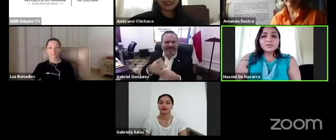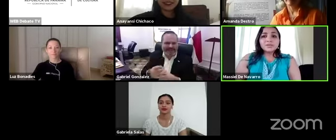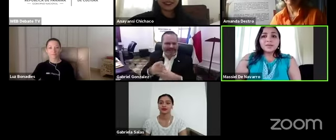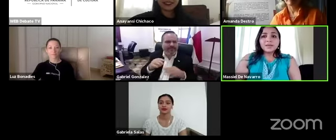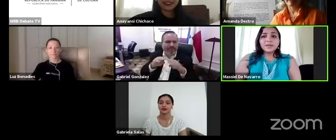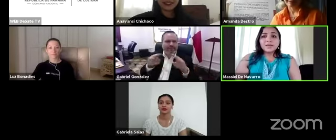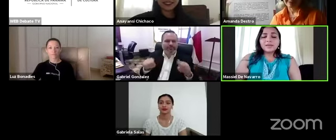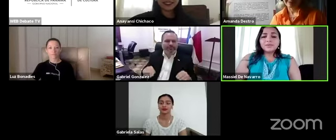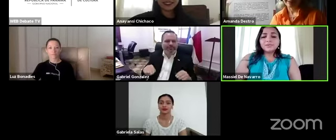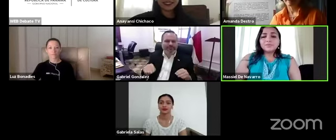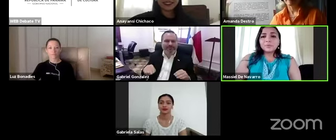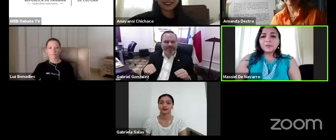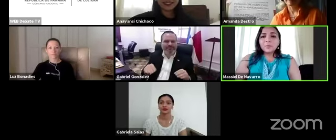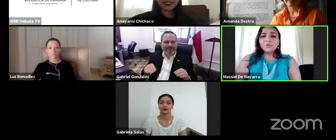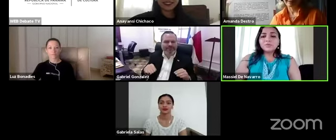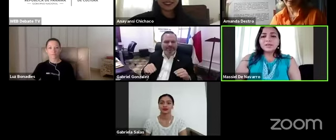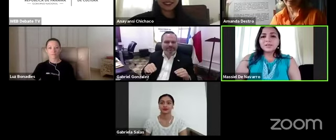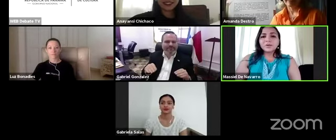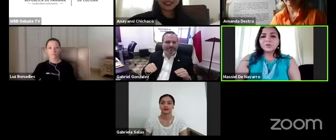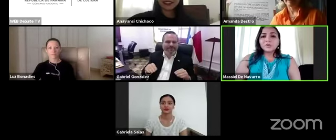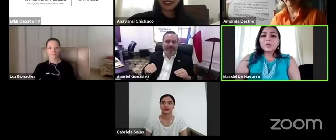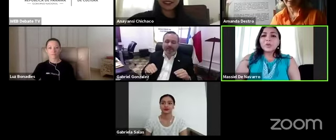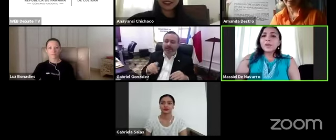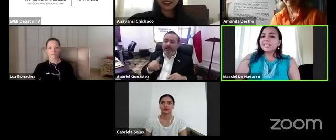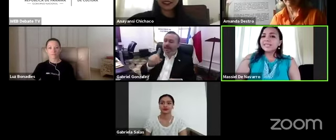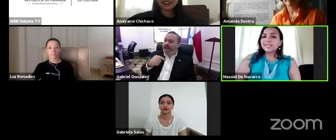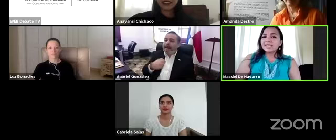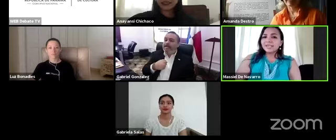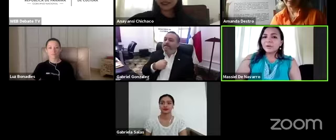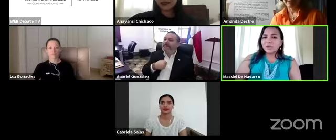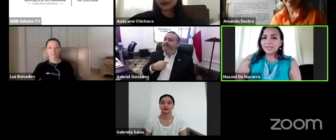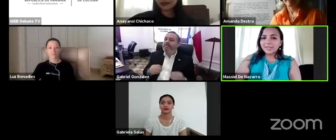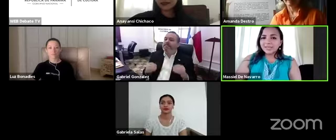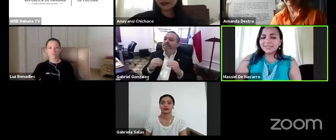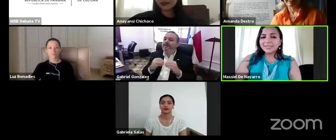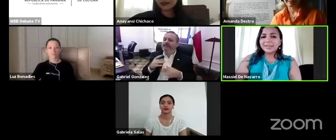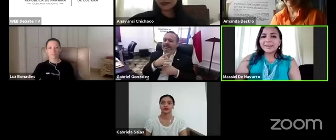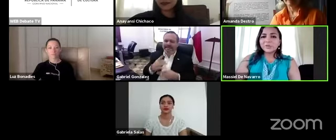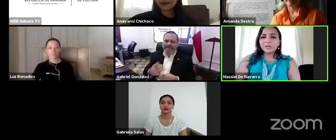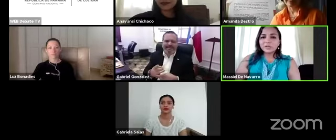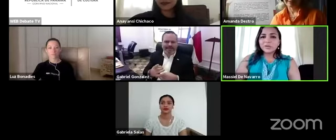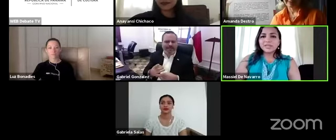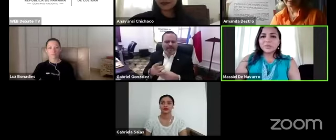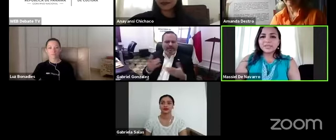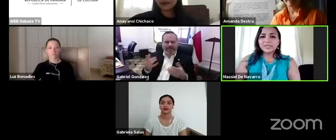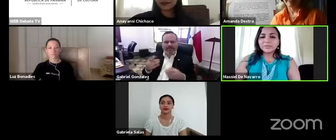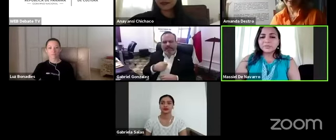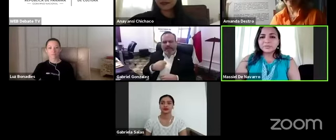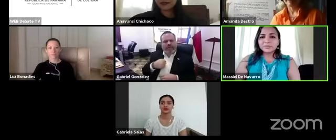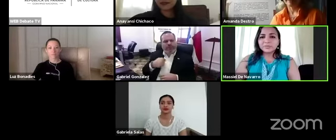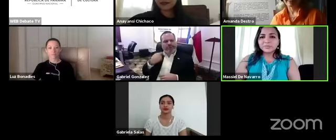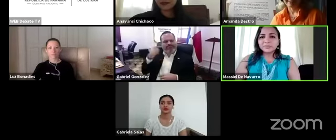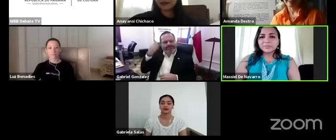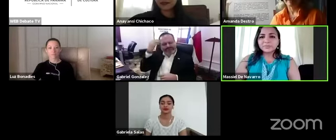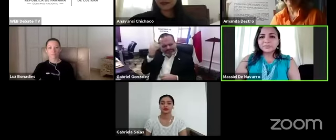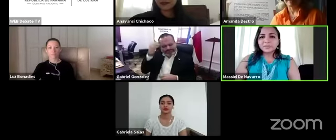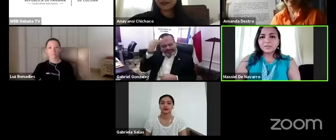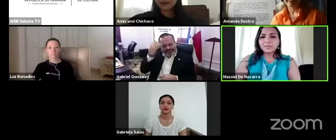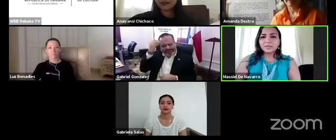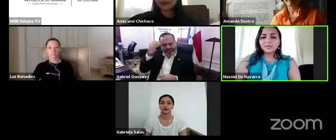pues podamos hacerlo todavía más interesante de lo que ya es el recorrido y la experiencia en museo